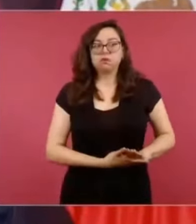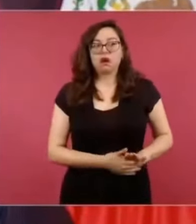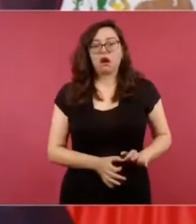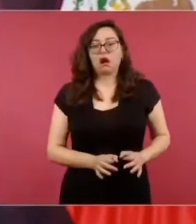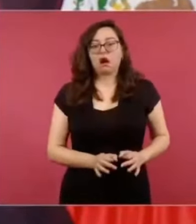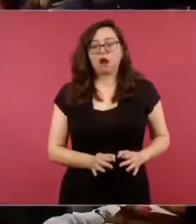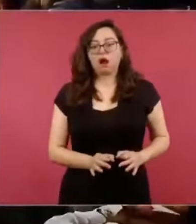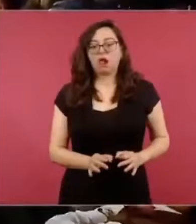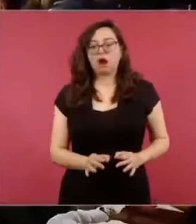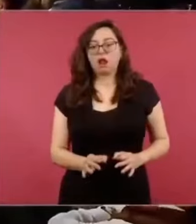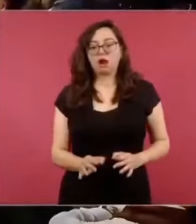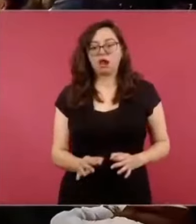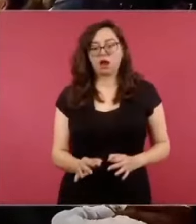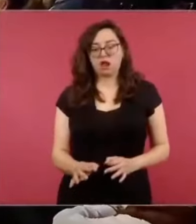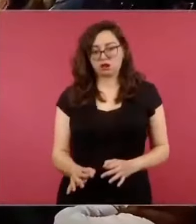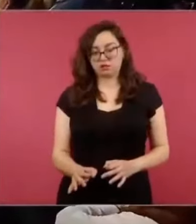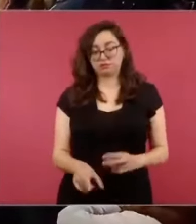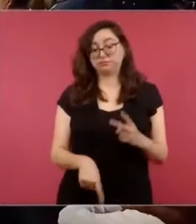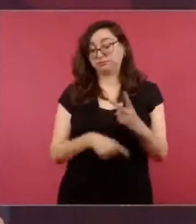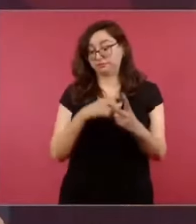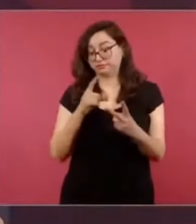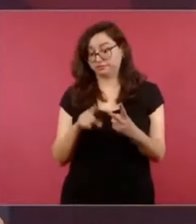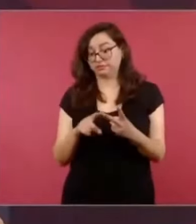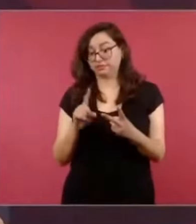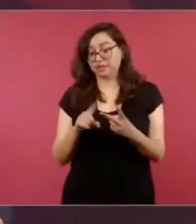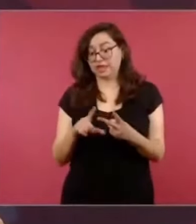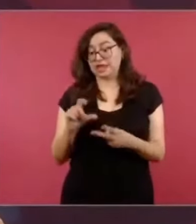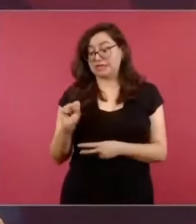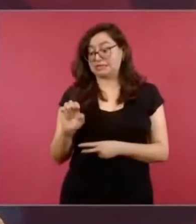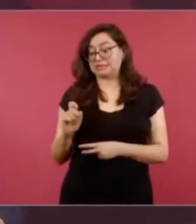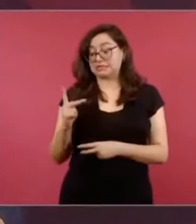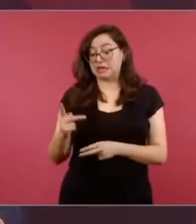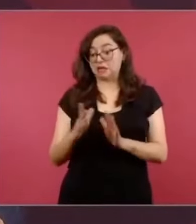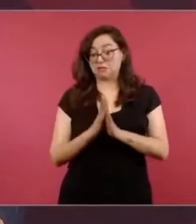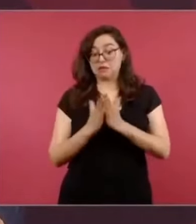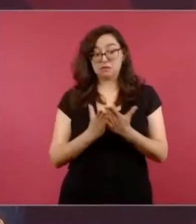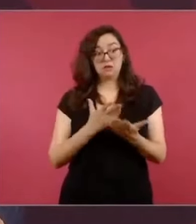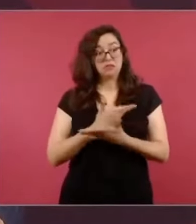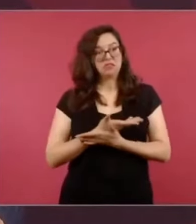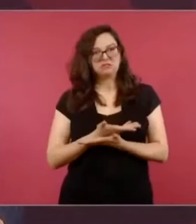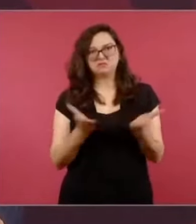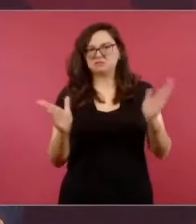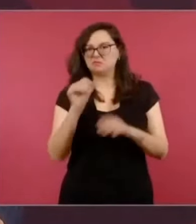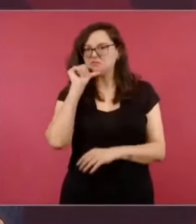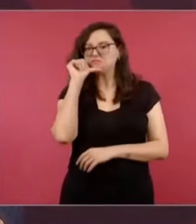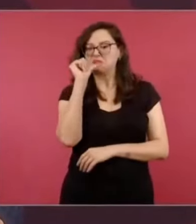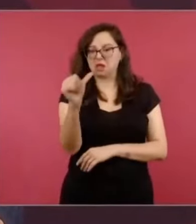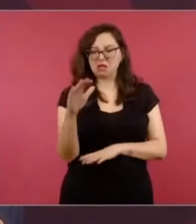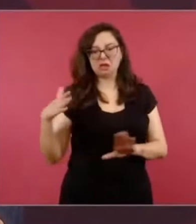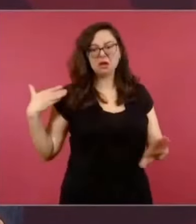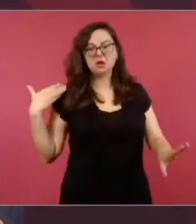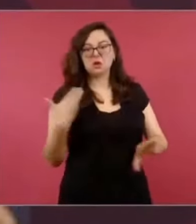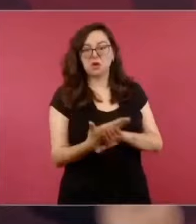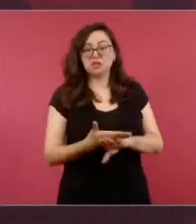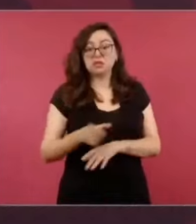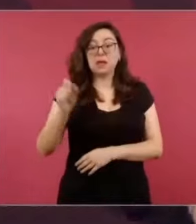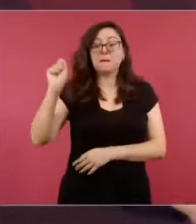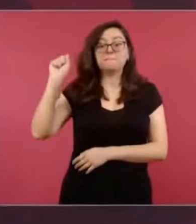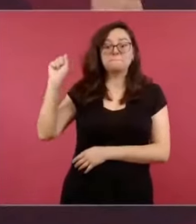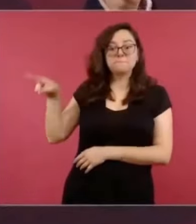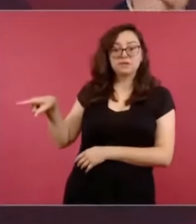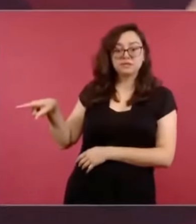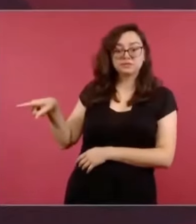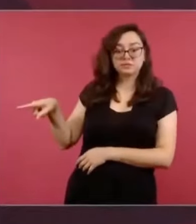dio el amparo para que no se distribuyeran los libros de texto y la